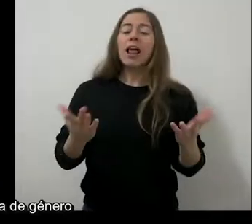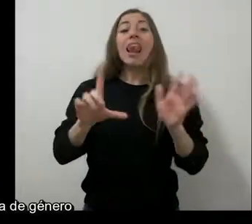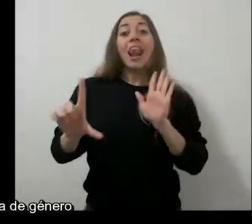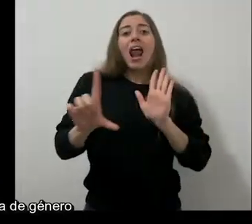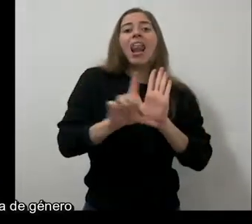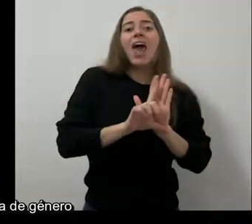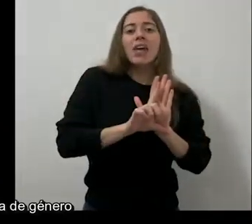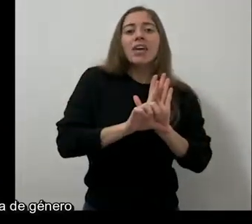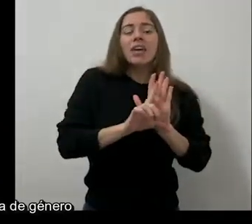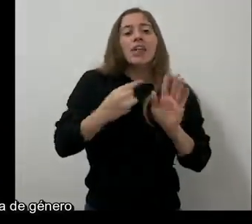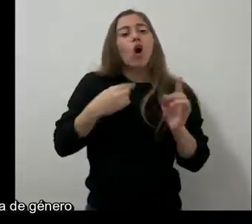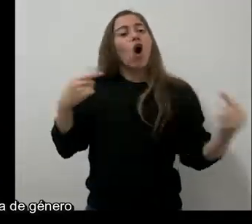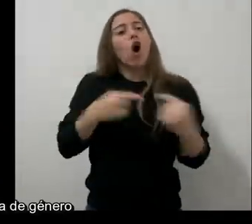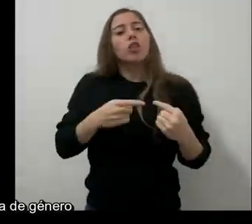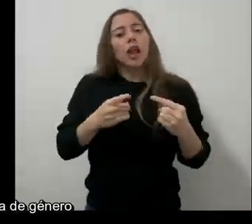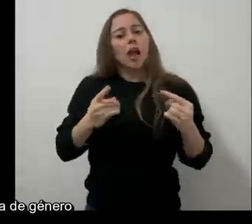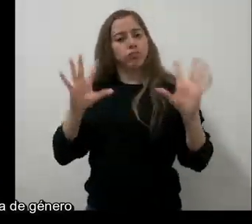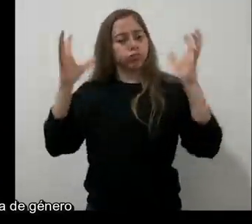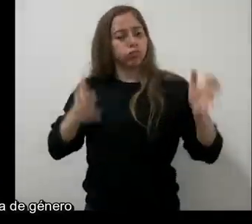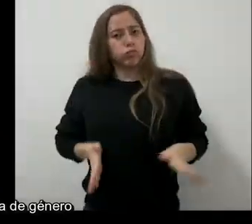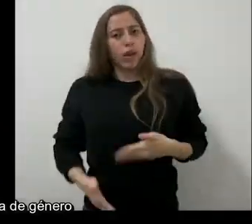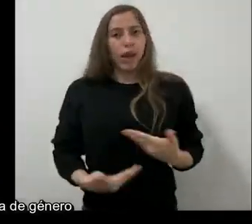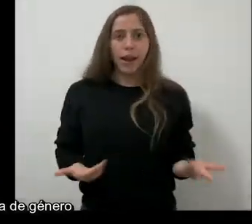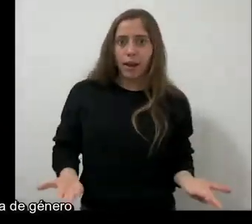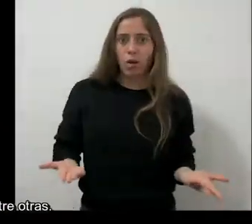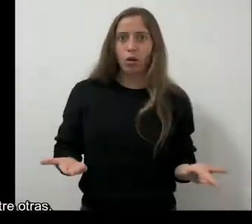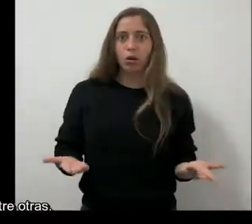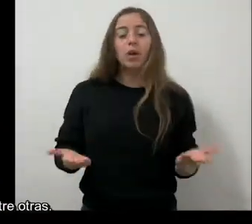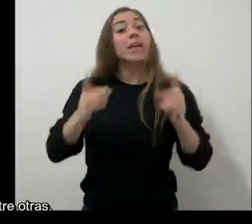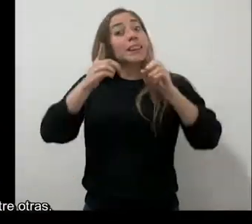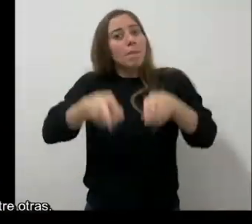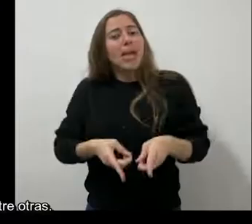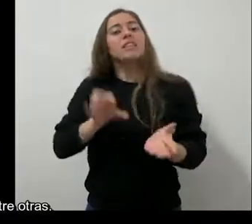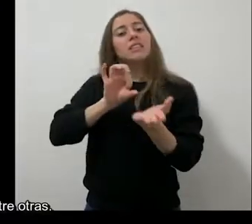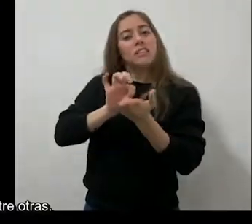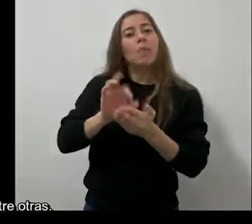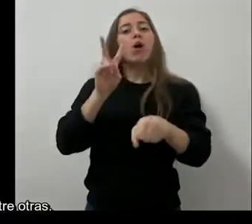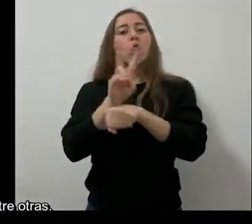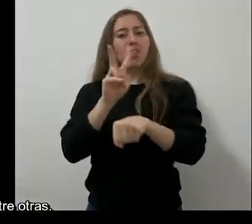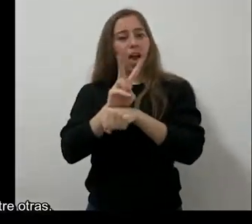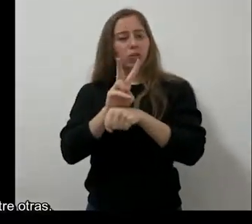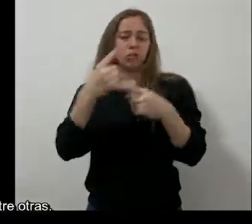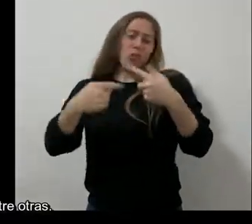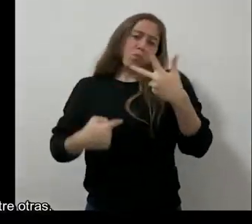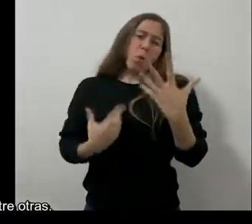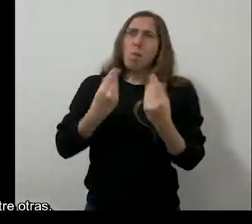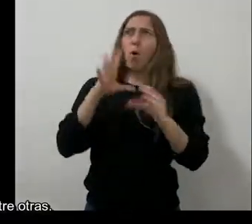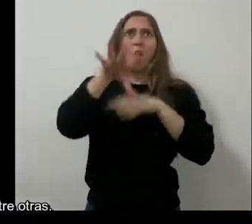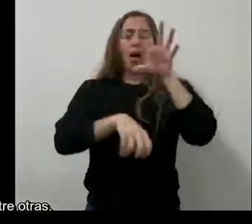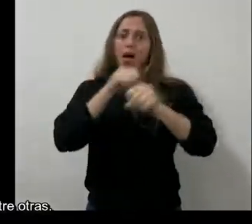ley integral contra violencia de género, el sistema de cuidados, entre otras.